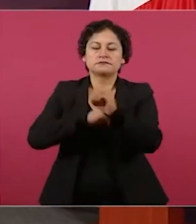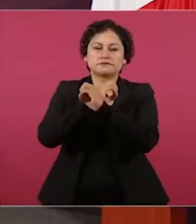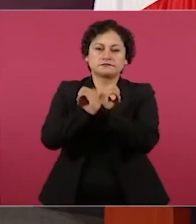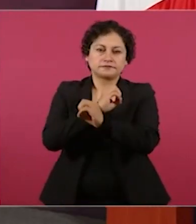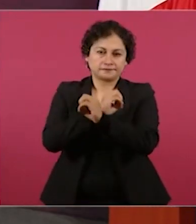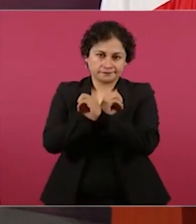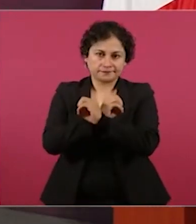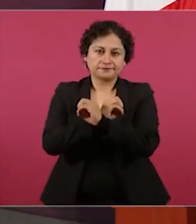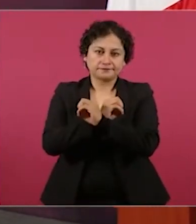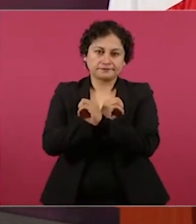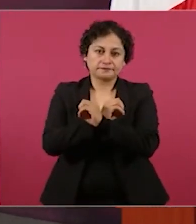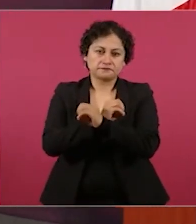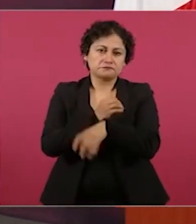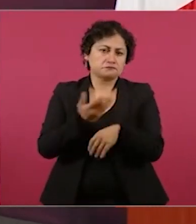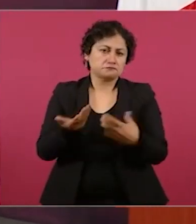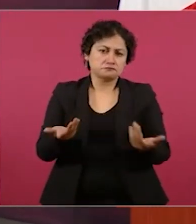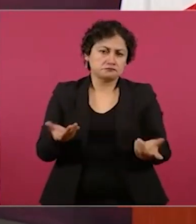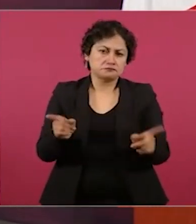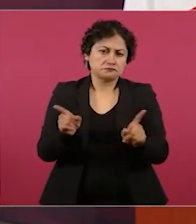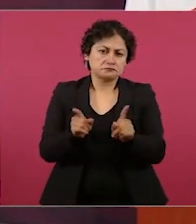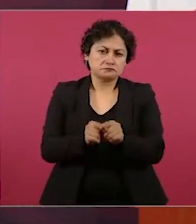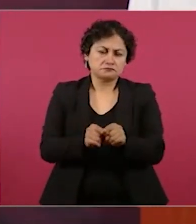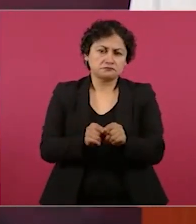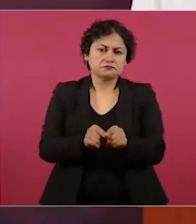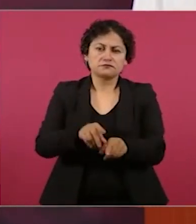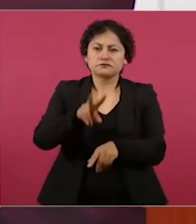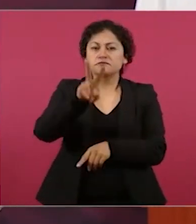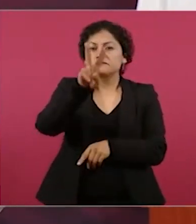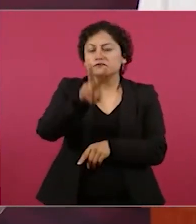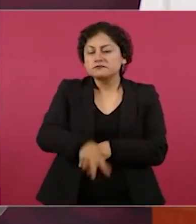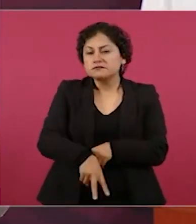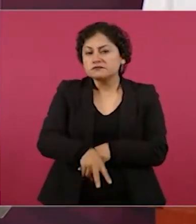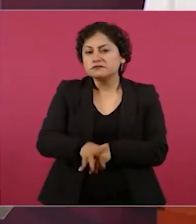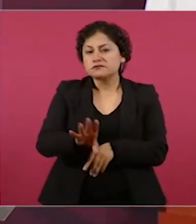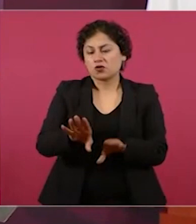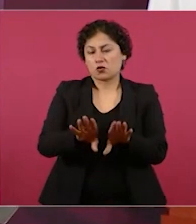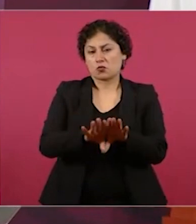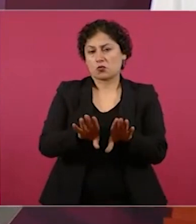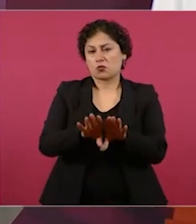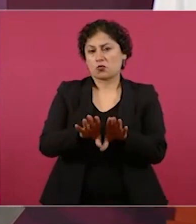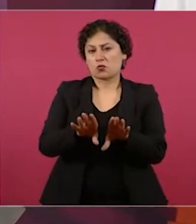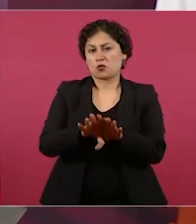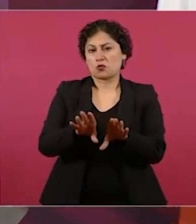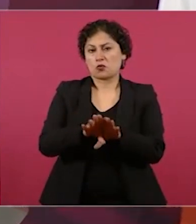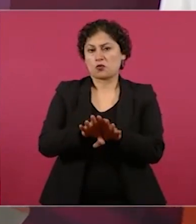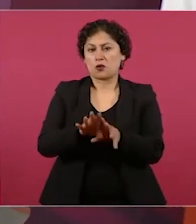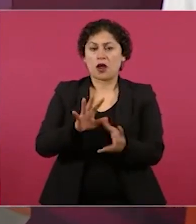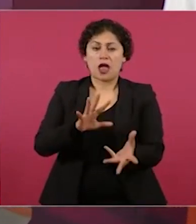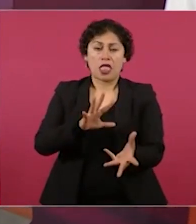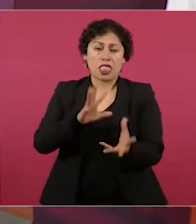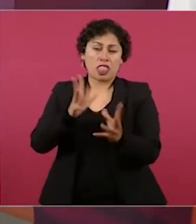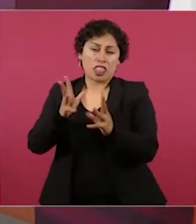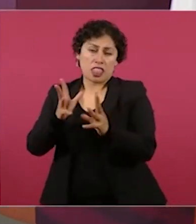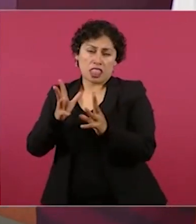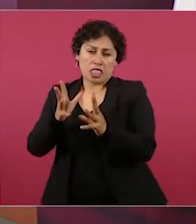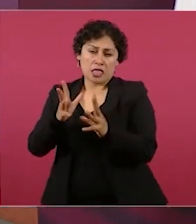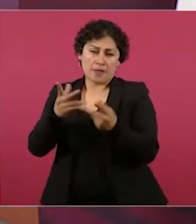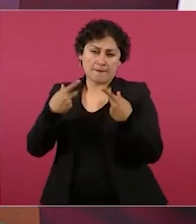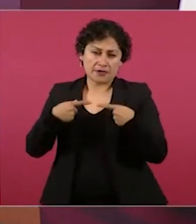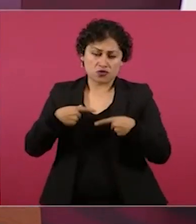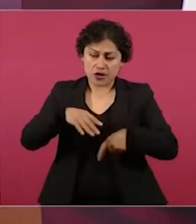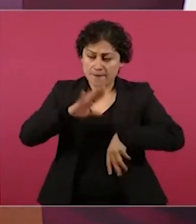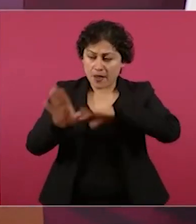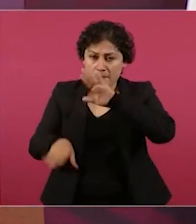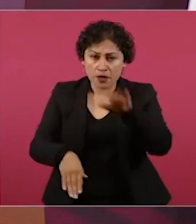Y ya, básicamente, afortunadamente nada de violencia en cuanto a pérdidas de vidas